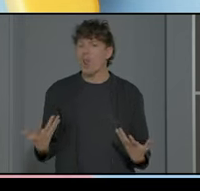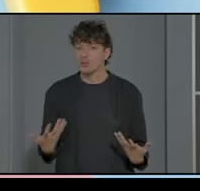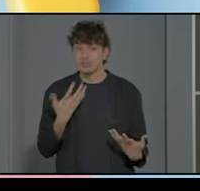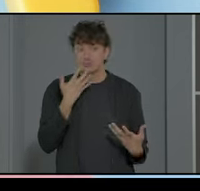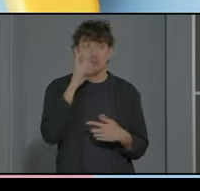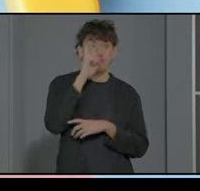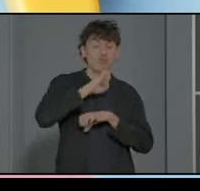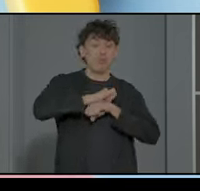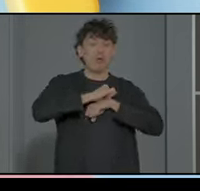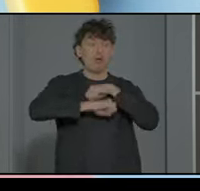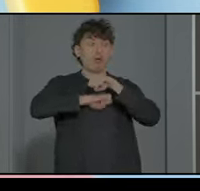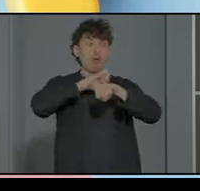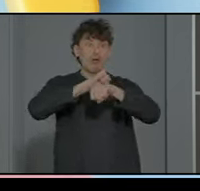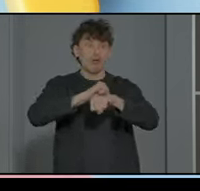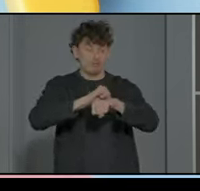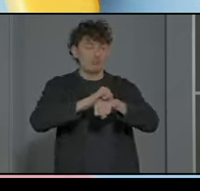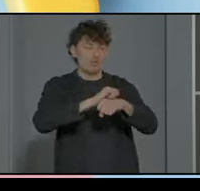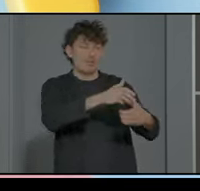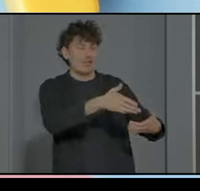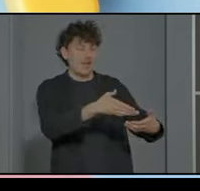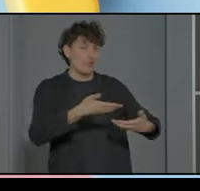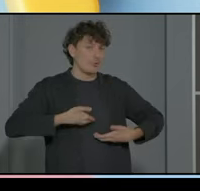tienen que pedirnos ayuda pero tenemos que estar ahí